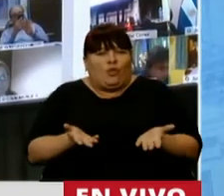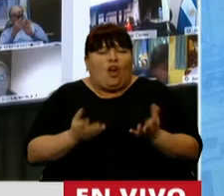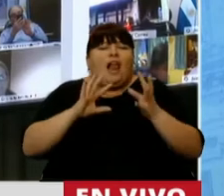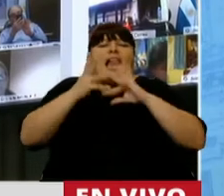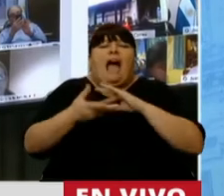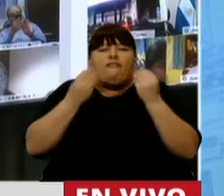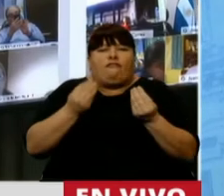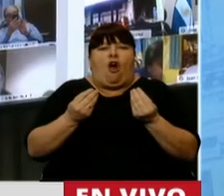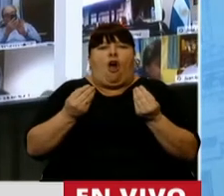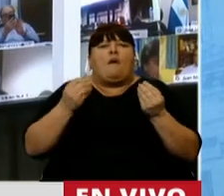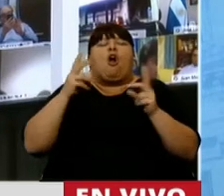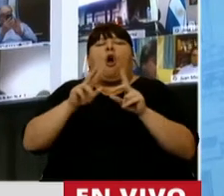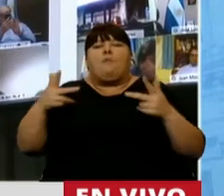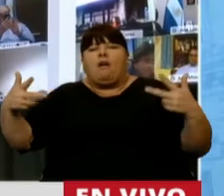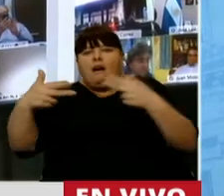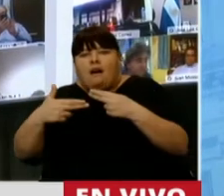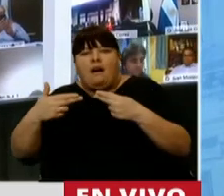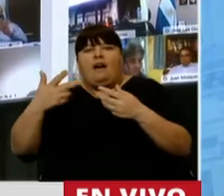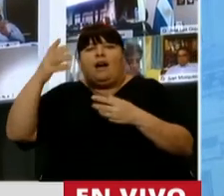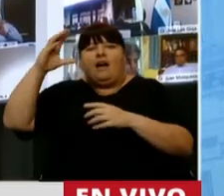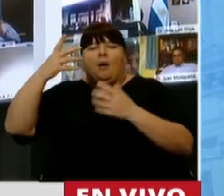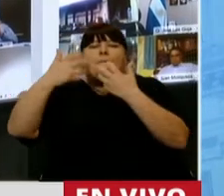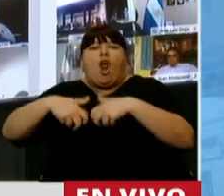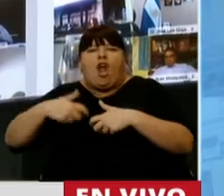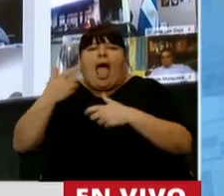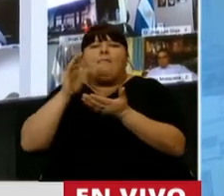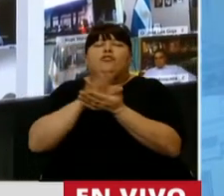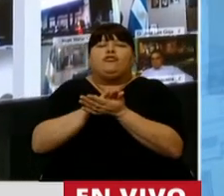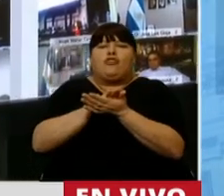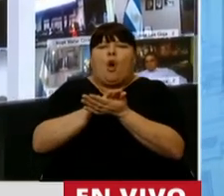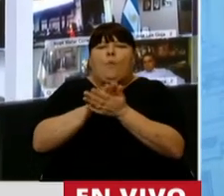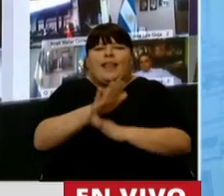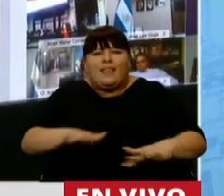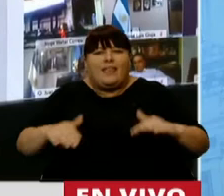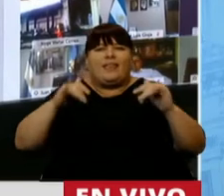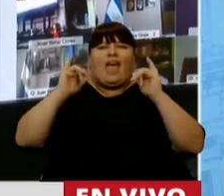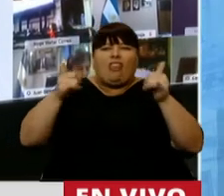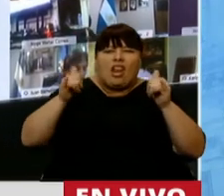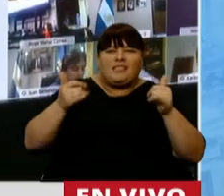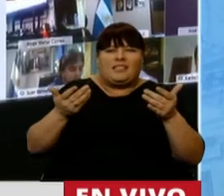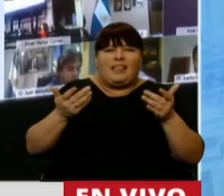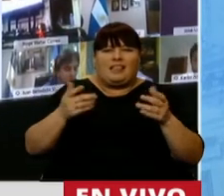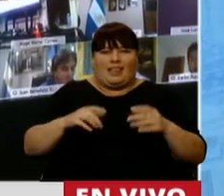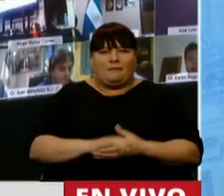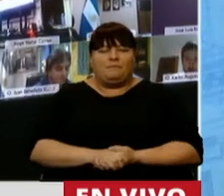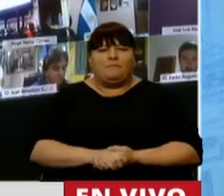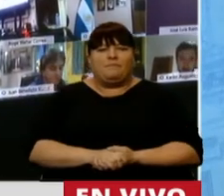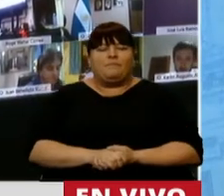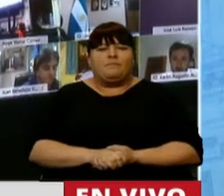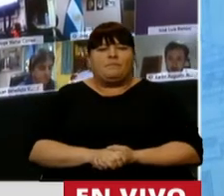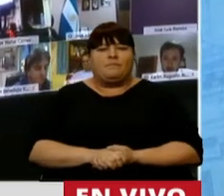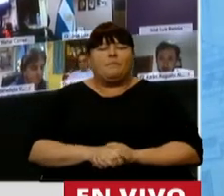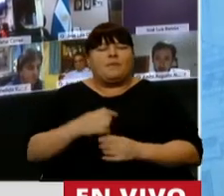es la manera en que se recortan los programas significativos en materia de niñez y adolescencia. Dicho esto,